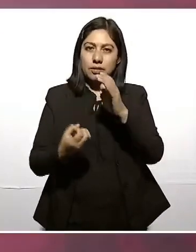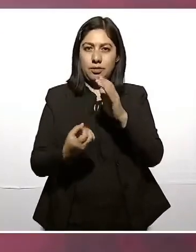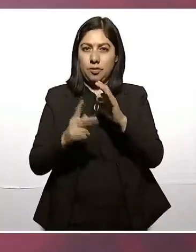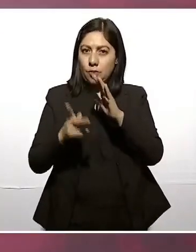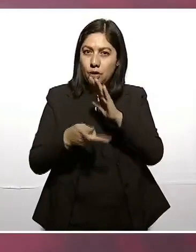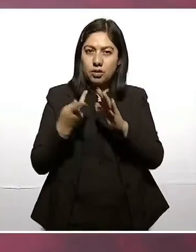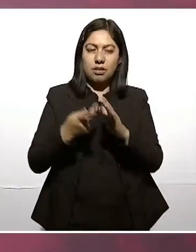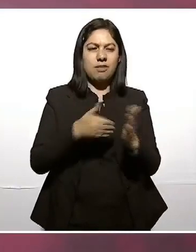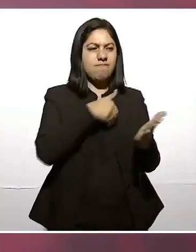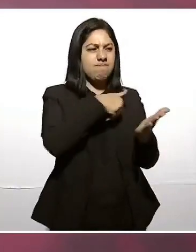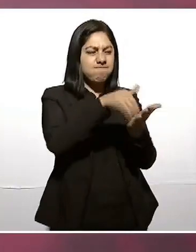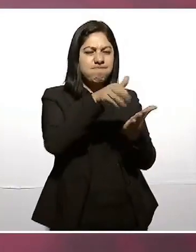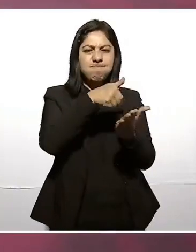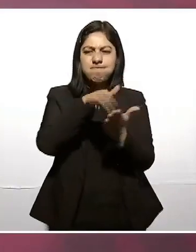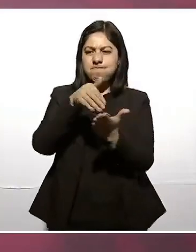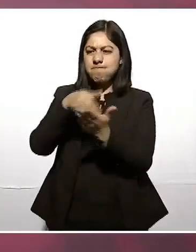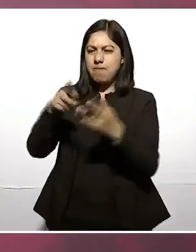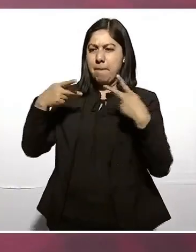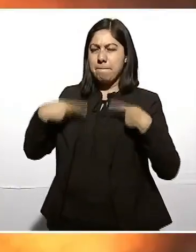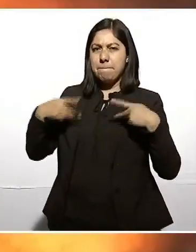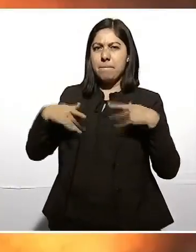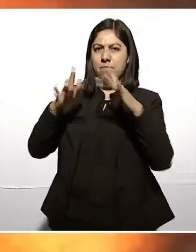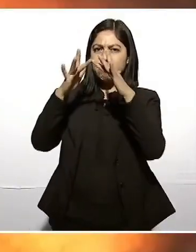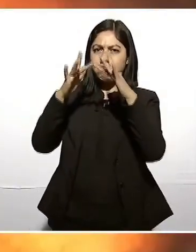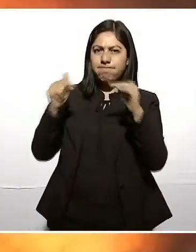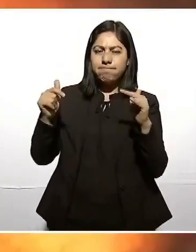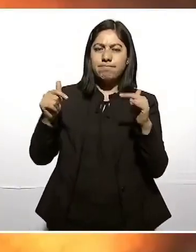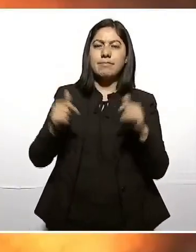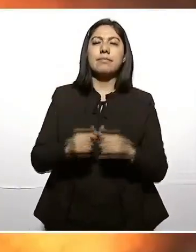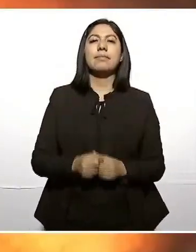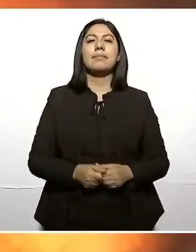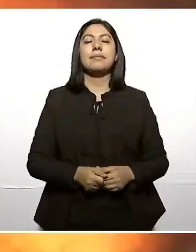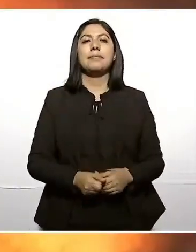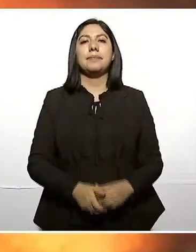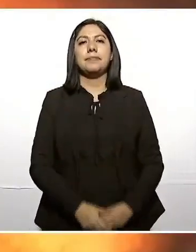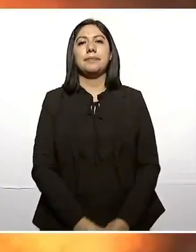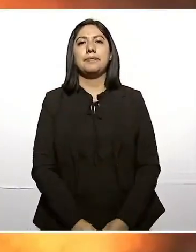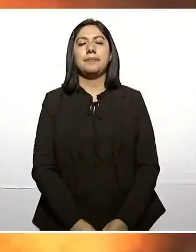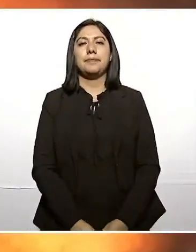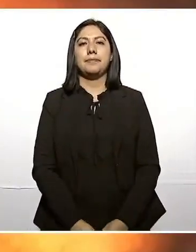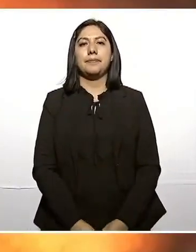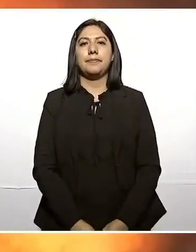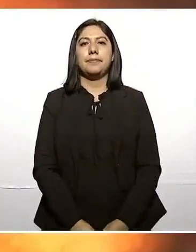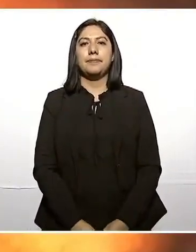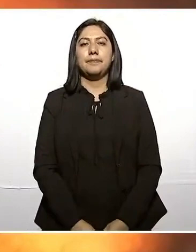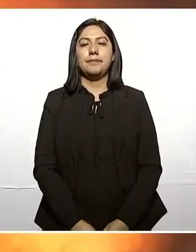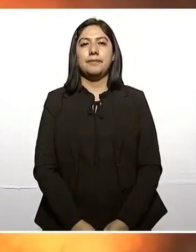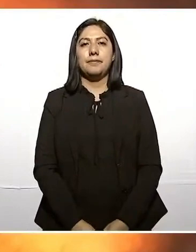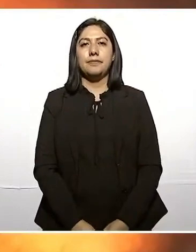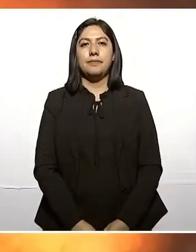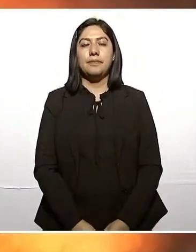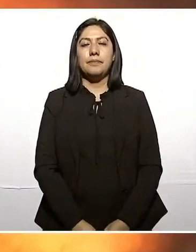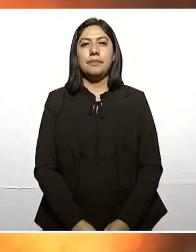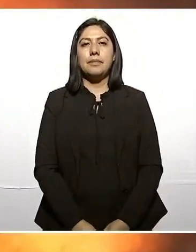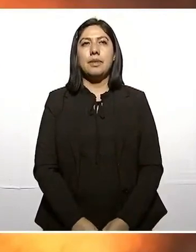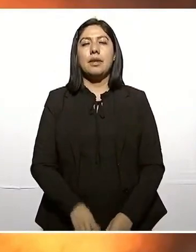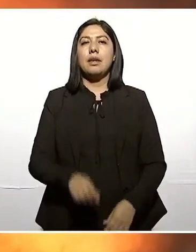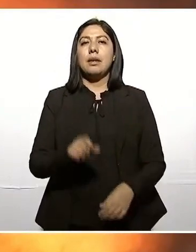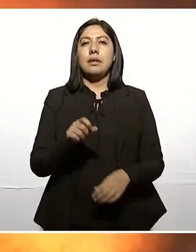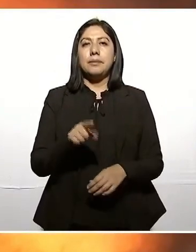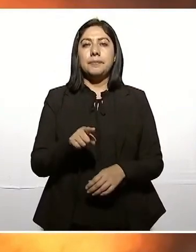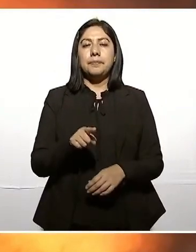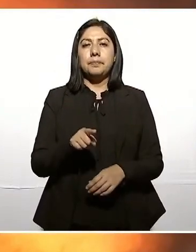a los franceses. Y en la segunda